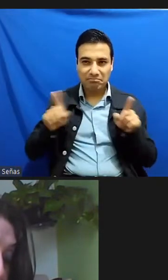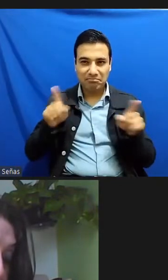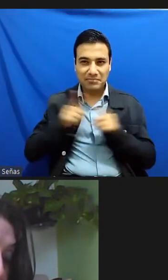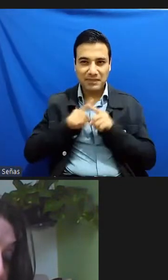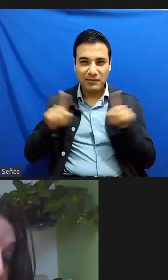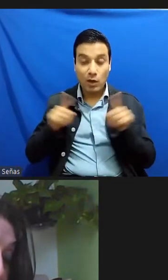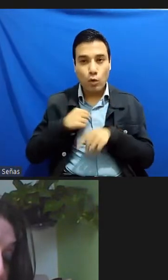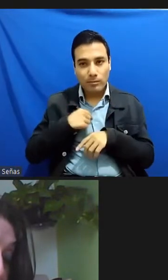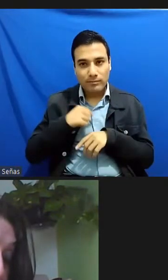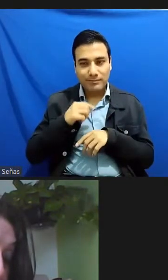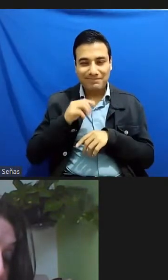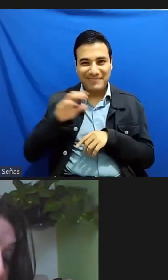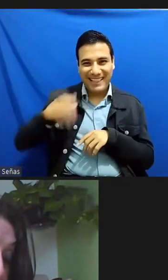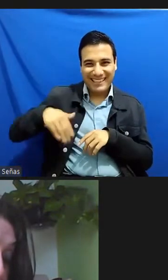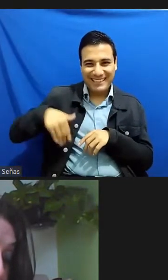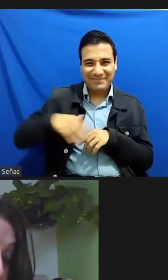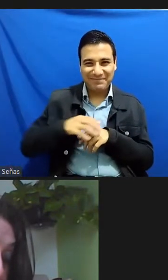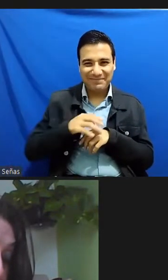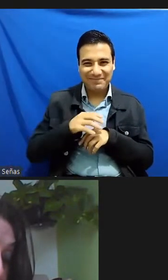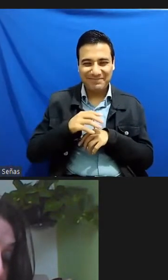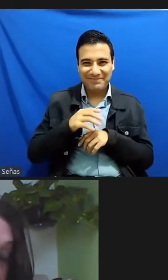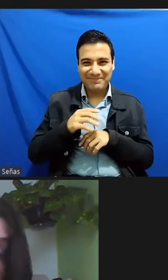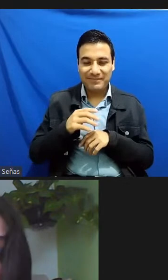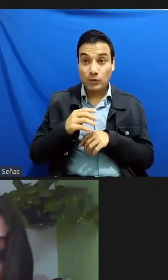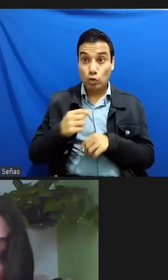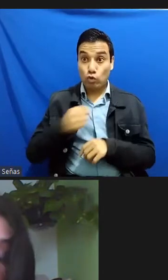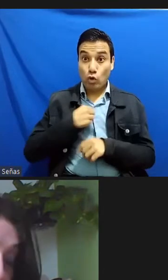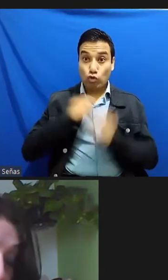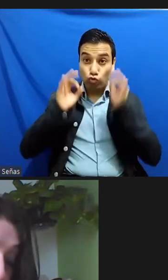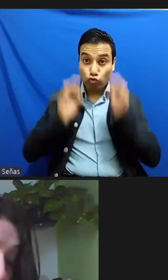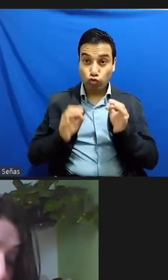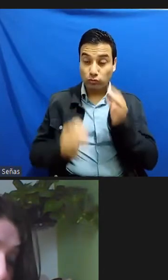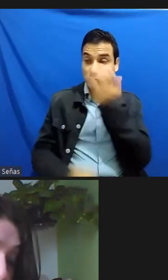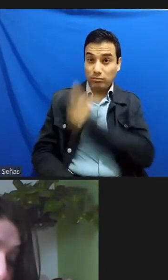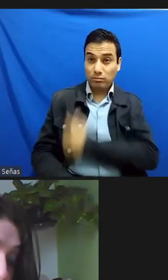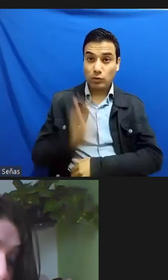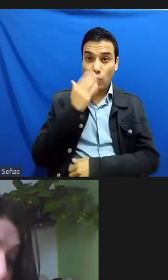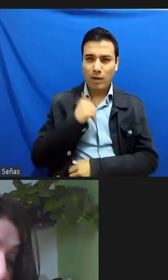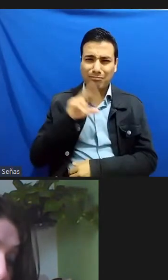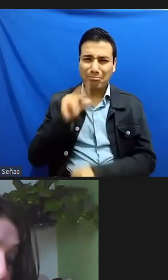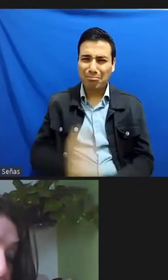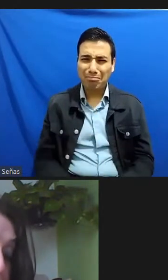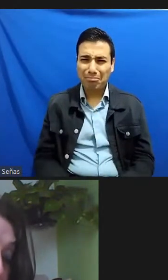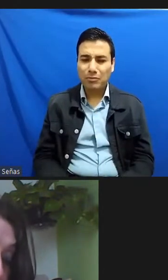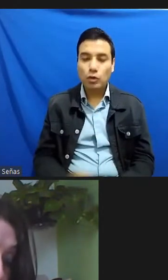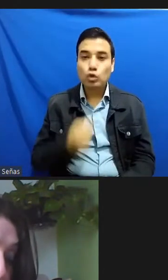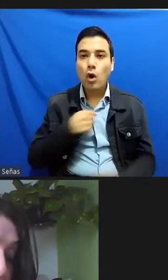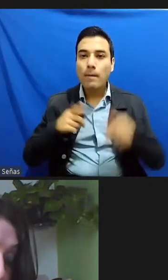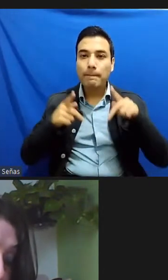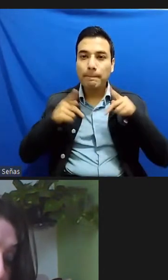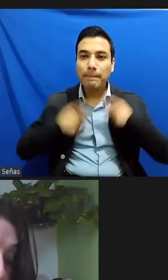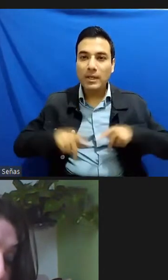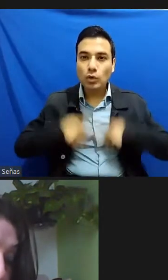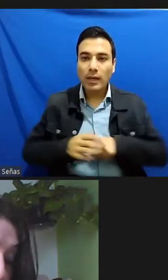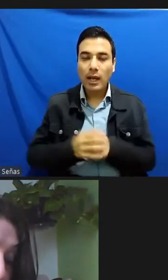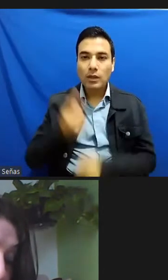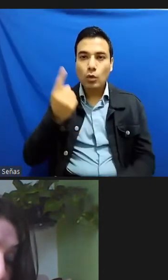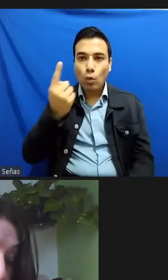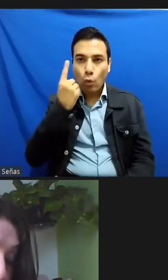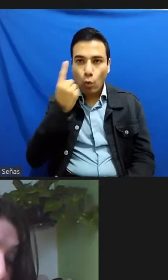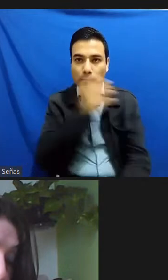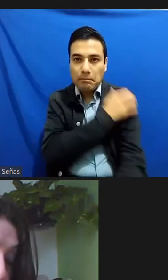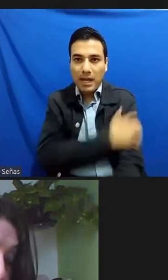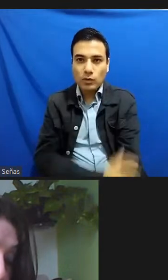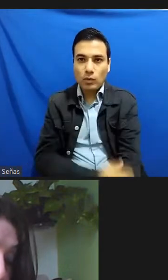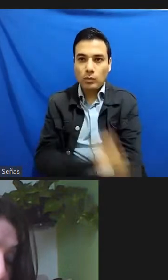Benjamín me presentó como una persona que no tiene un brazo yo me considero que soy una persona de un brazo no o sea yo soy de un brazo yo no